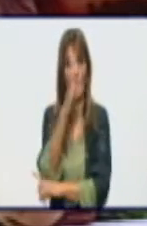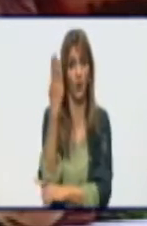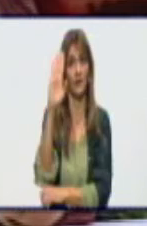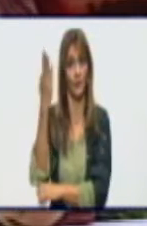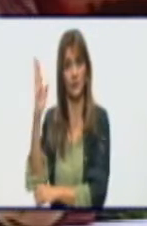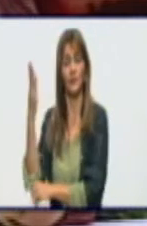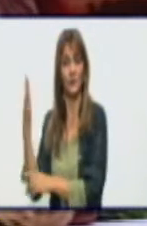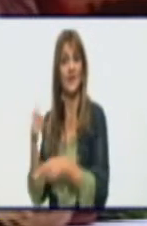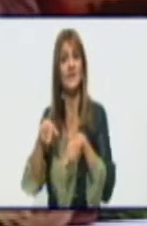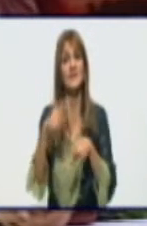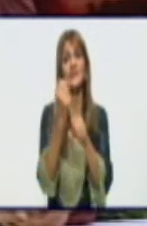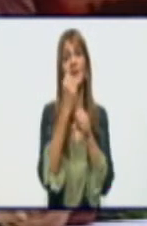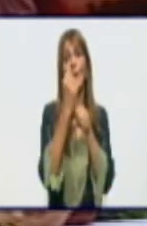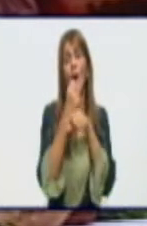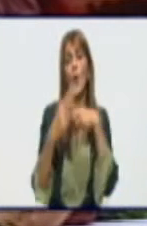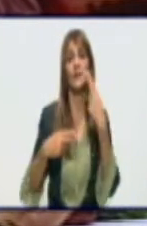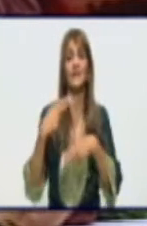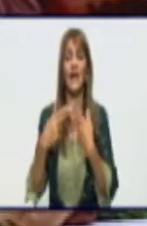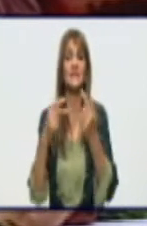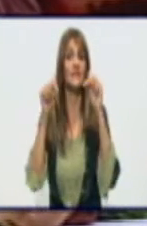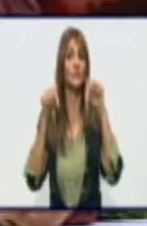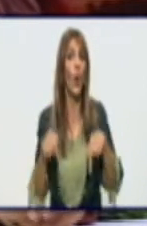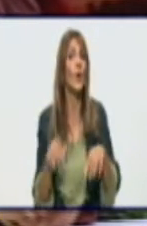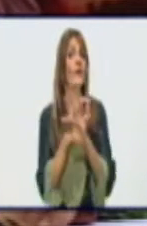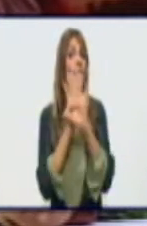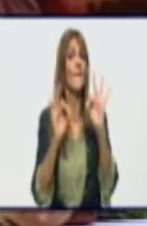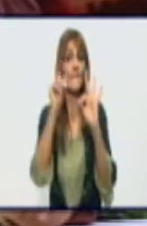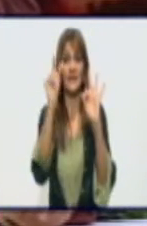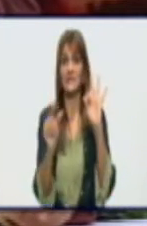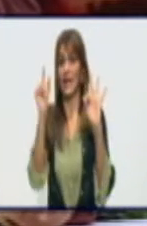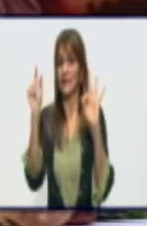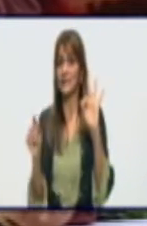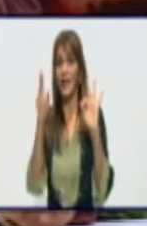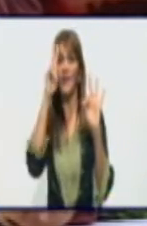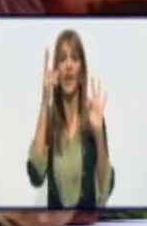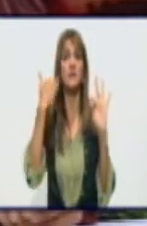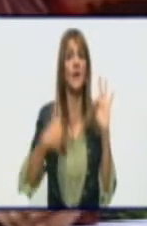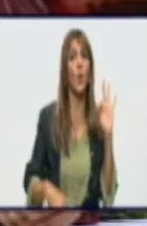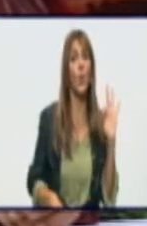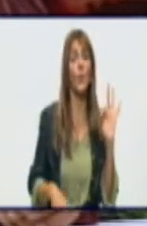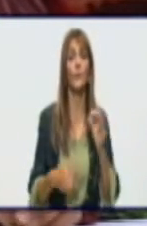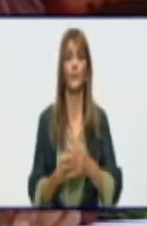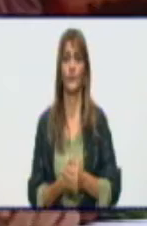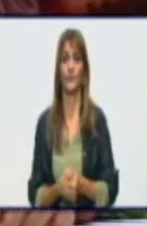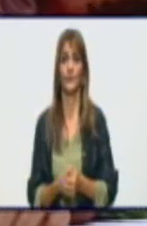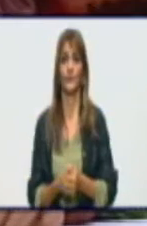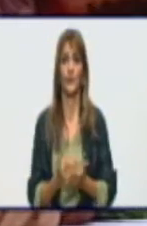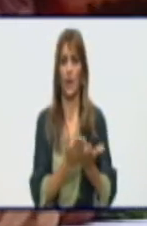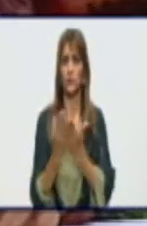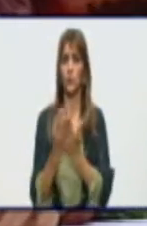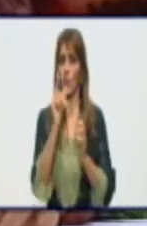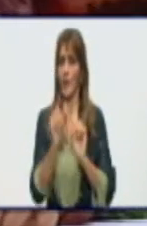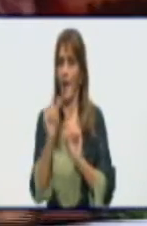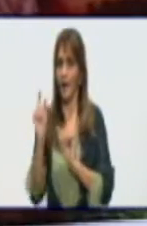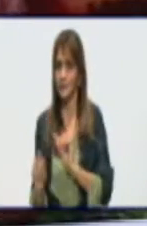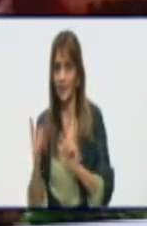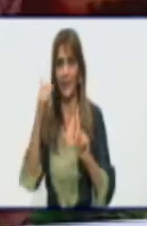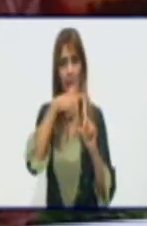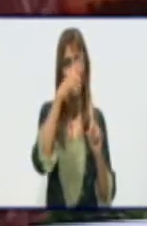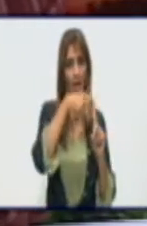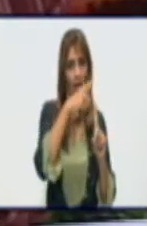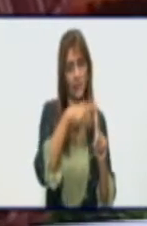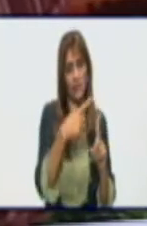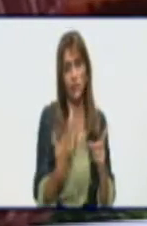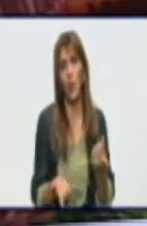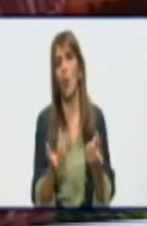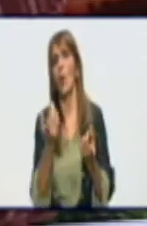estomatólogos, que están haciendo técnicos y que están haciendo estudiantes de ciencias médicas. De